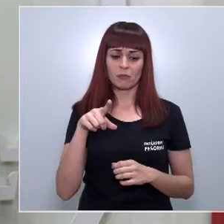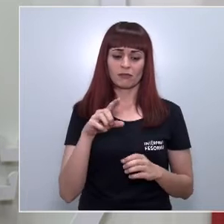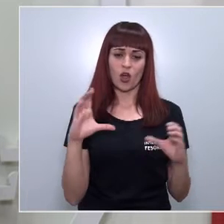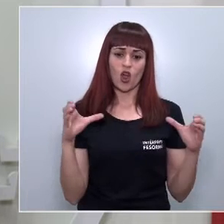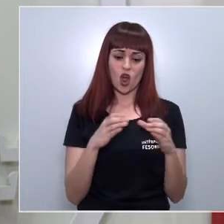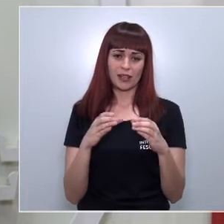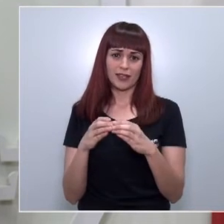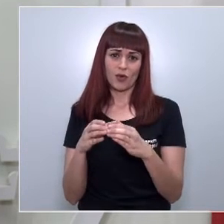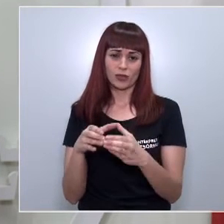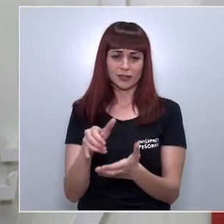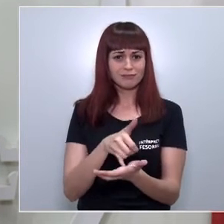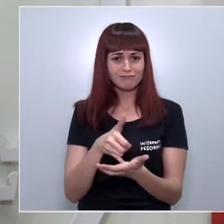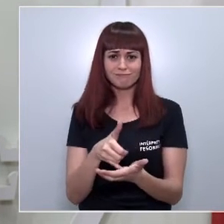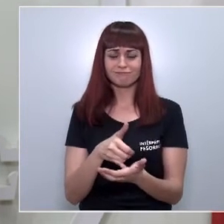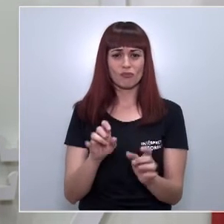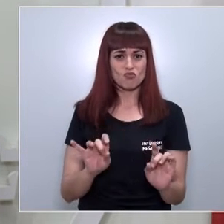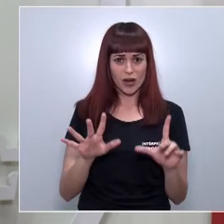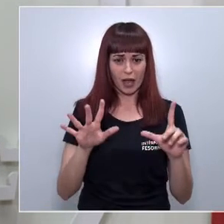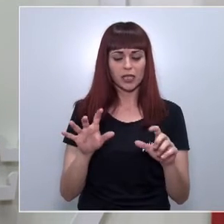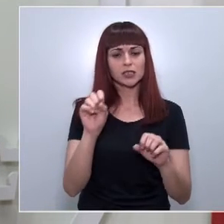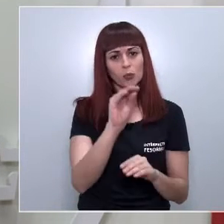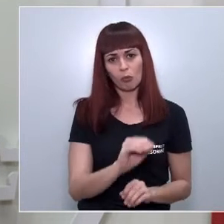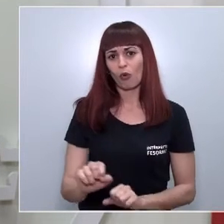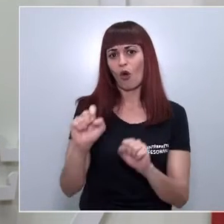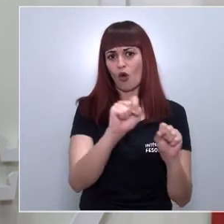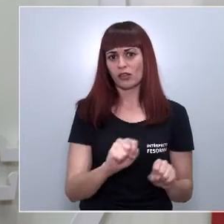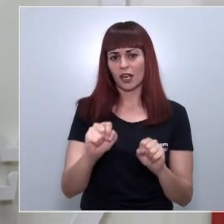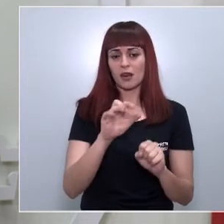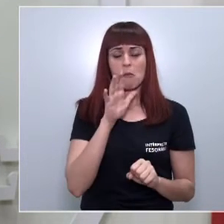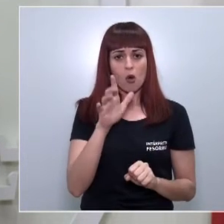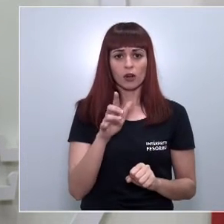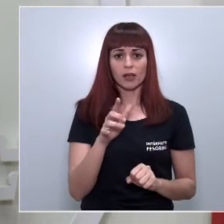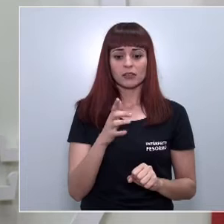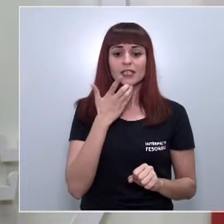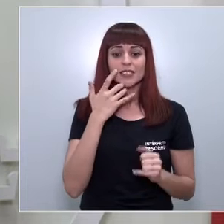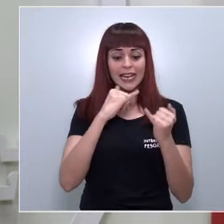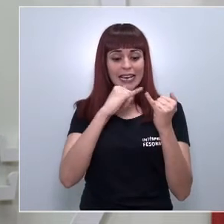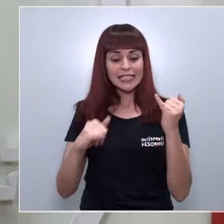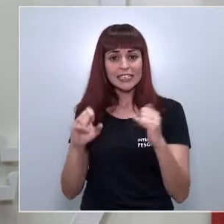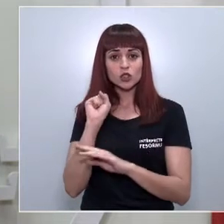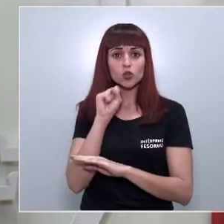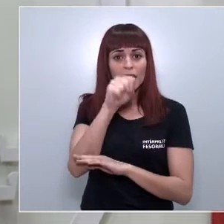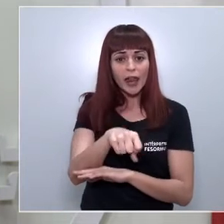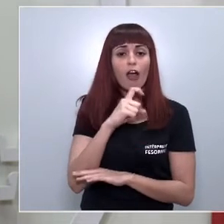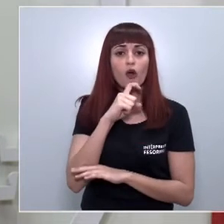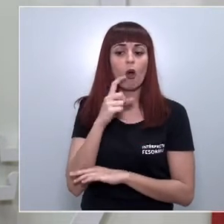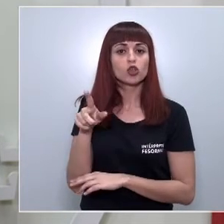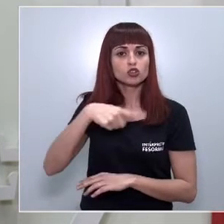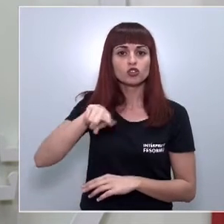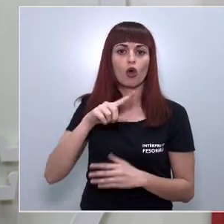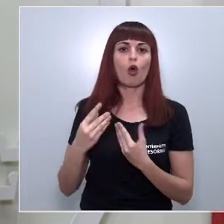colectivos especialmente desfavorecidos porque solo podremos decir que hemos superado esta crisis si lo hacemos todos juntos.